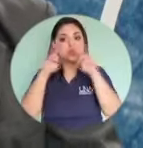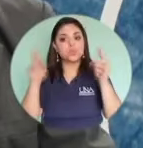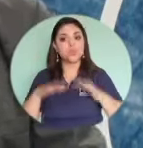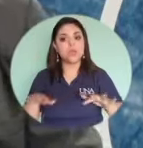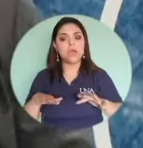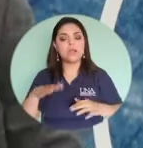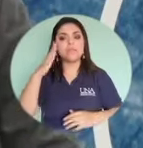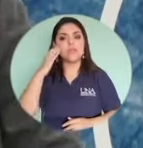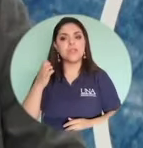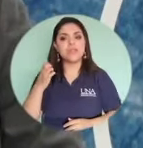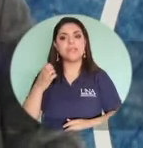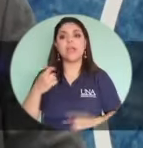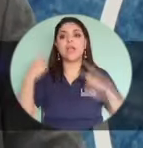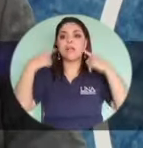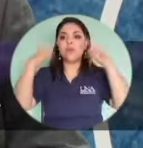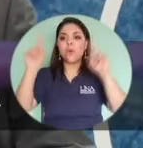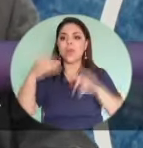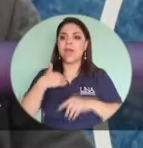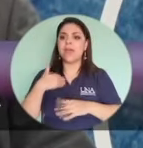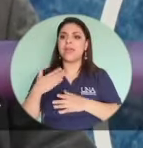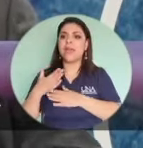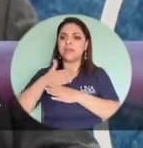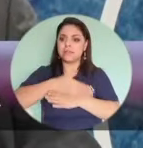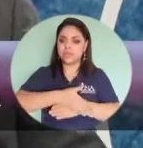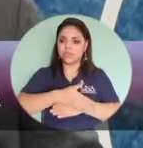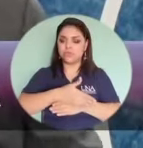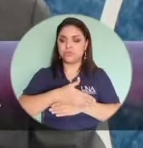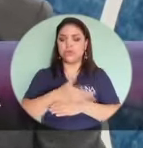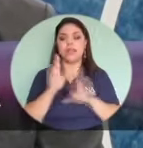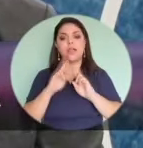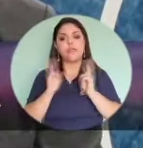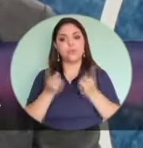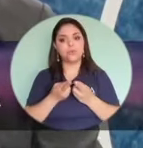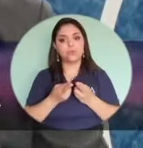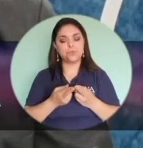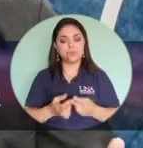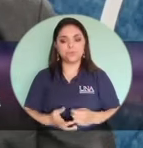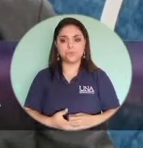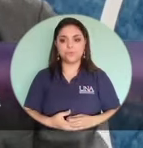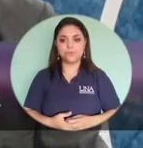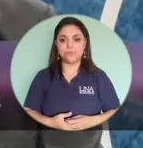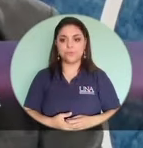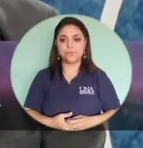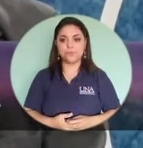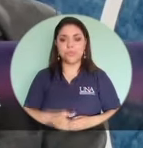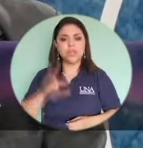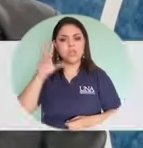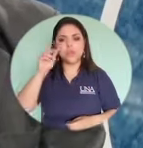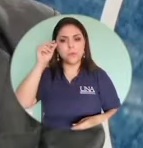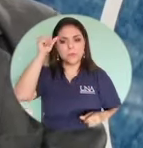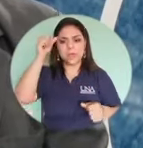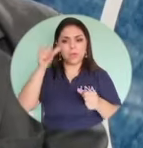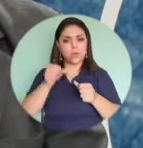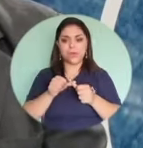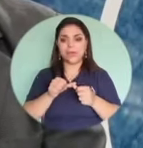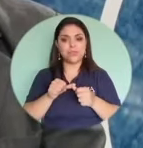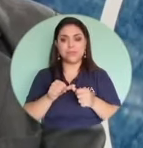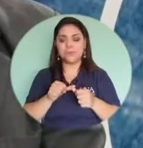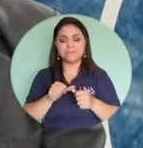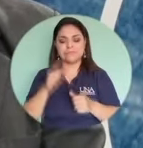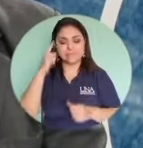¿por qué? porque logran tener el acceso a X a X reunión en algún no me acuerdo